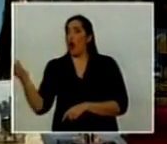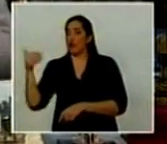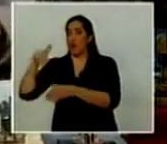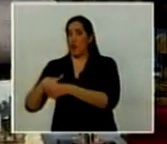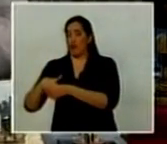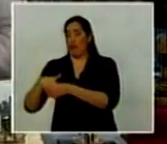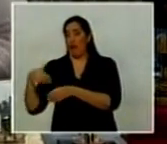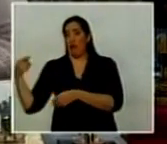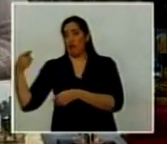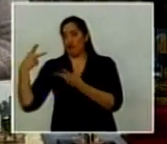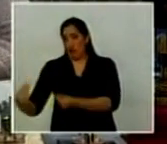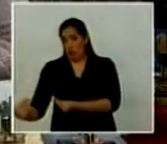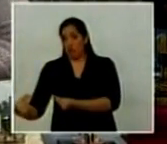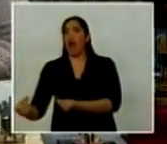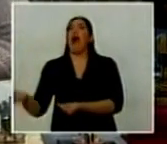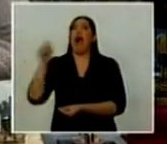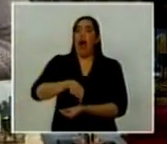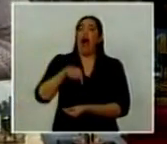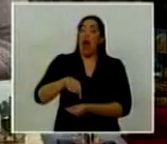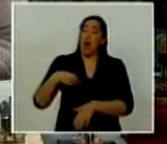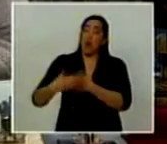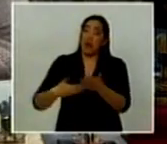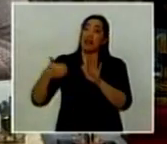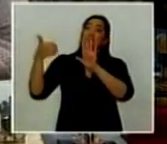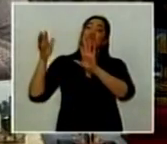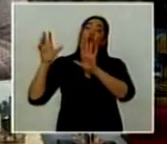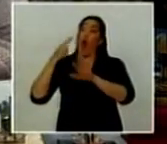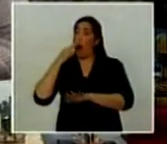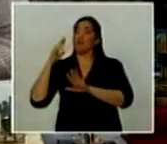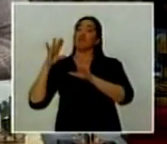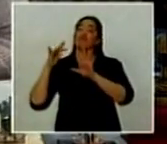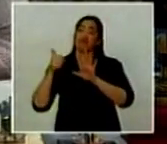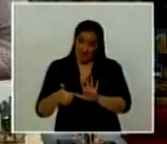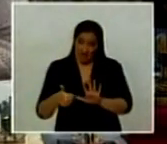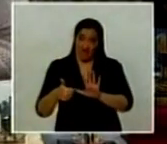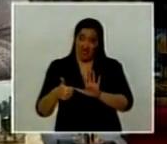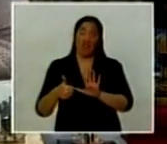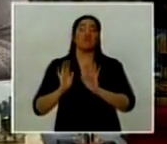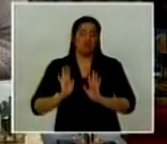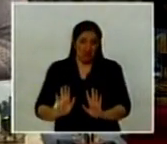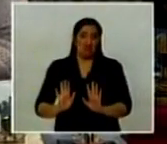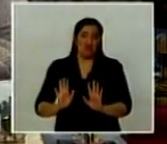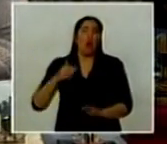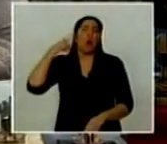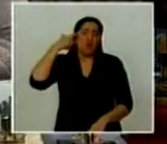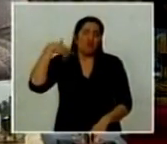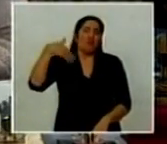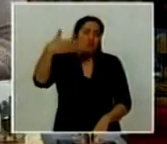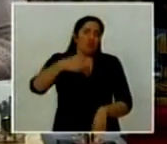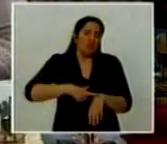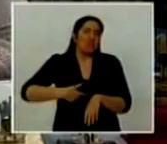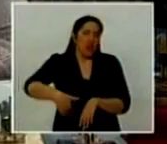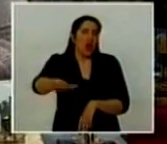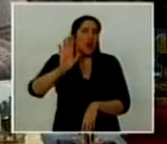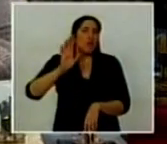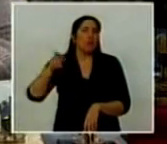este proceso, llegará el día en que finalmente se darán cuenta que bueno, que se podrá hacer determinadas